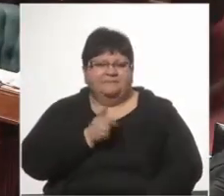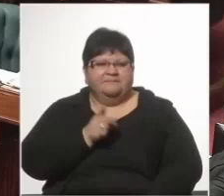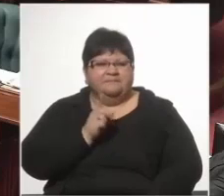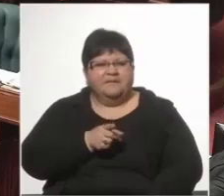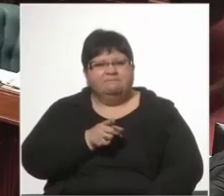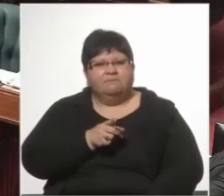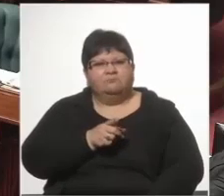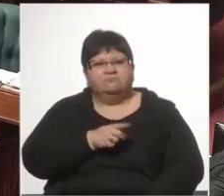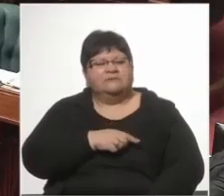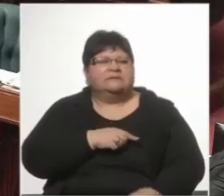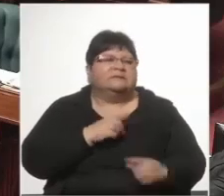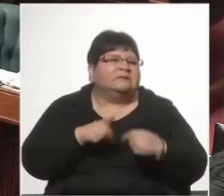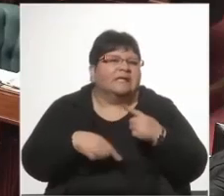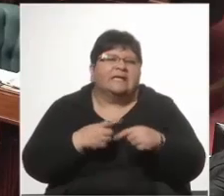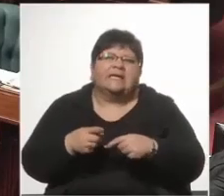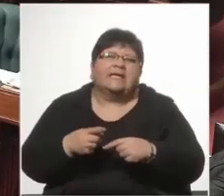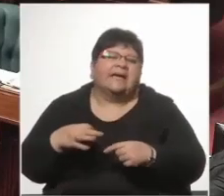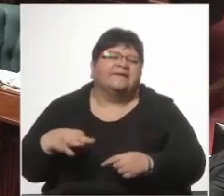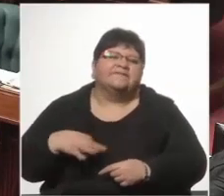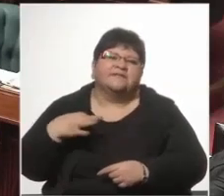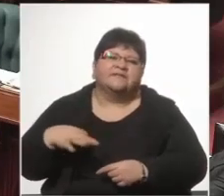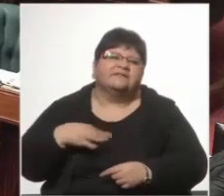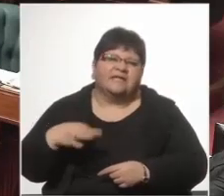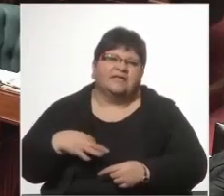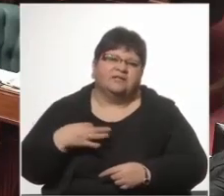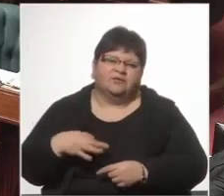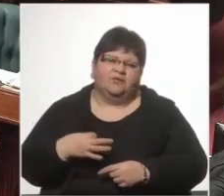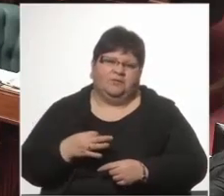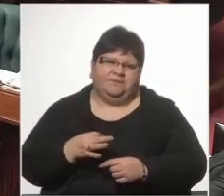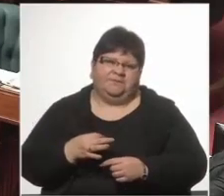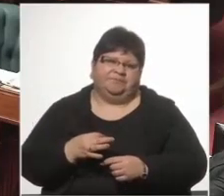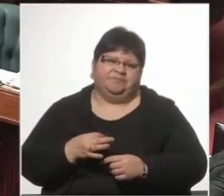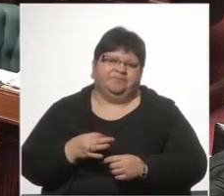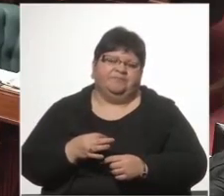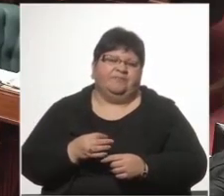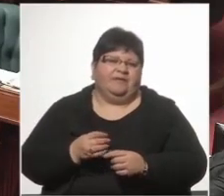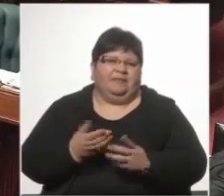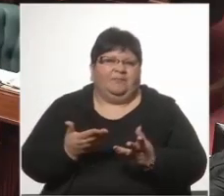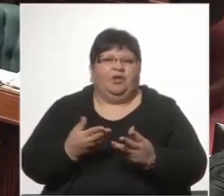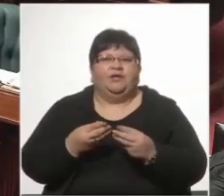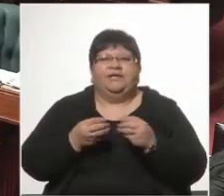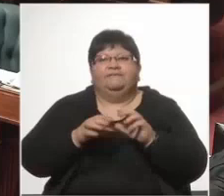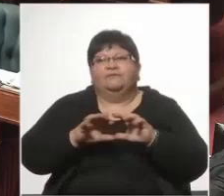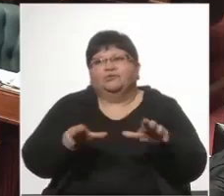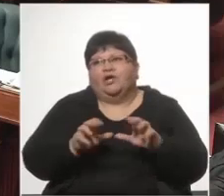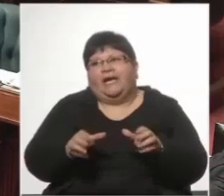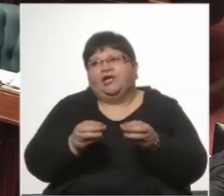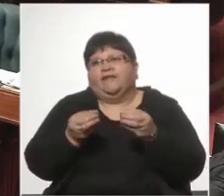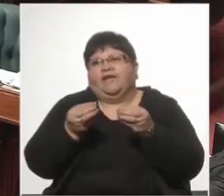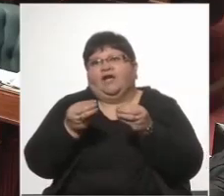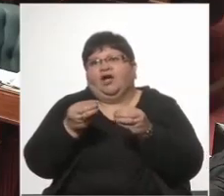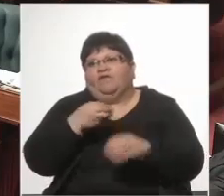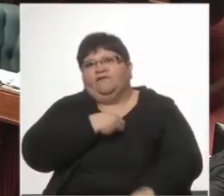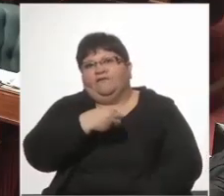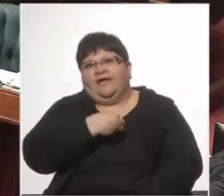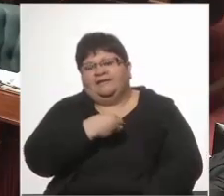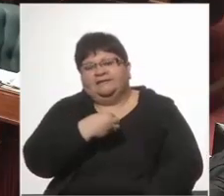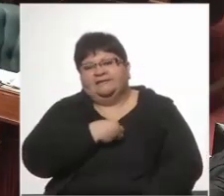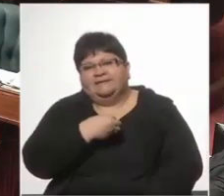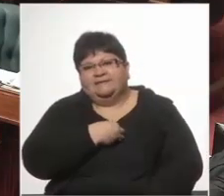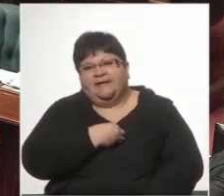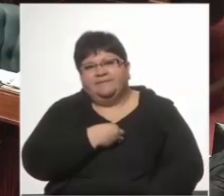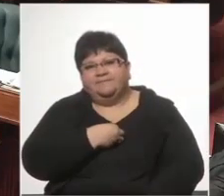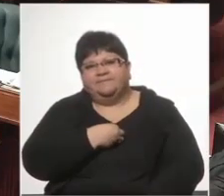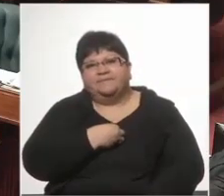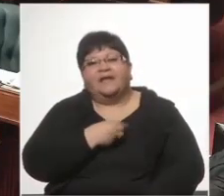funcionarios, de confianza del propio Menéndez. Porque Menéndez tenía, como corresponde, ascriptos de confianza. Hay